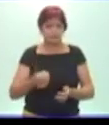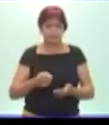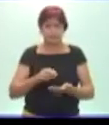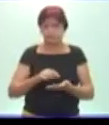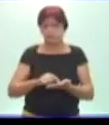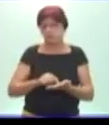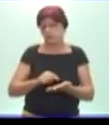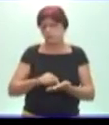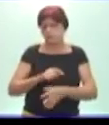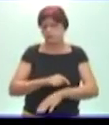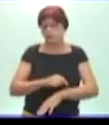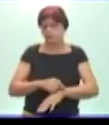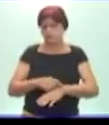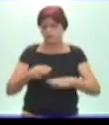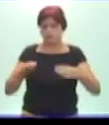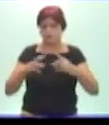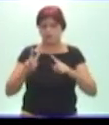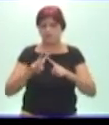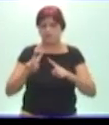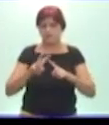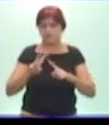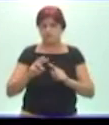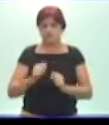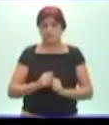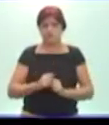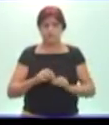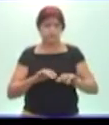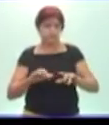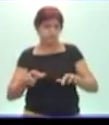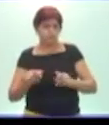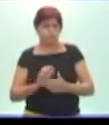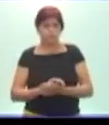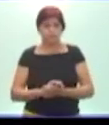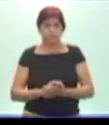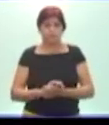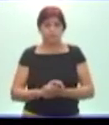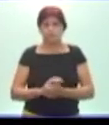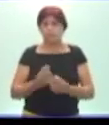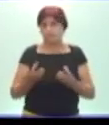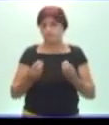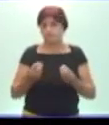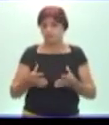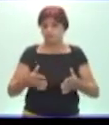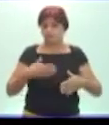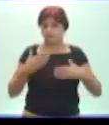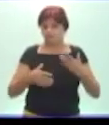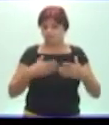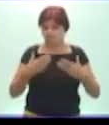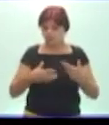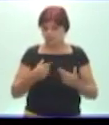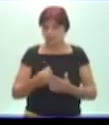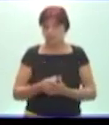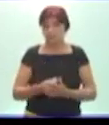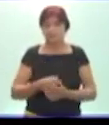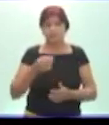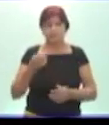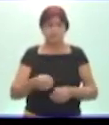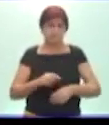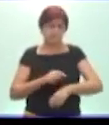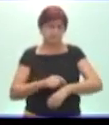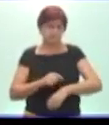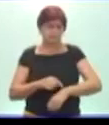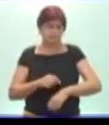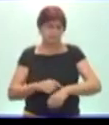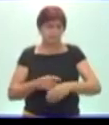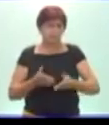computadora y estable con todo esto fuimos creando una rutina de actividades diarias aprovechando siempre el tiempo en algo útil y